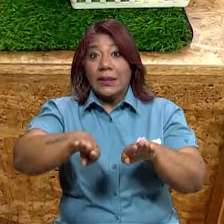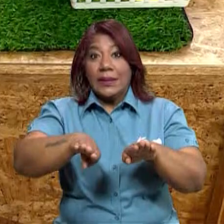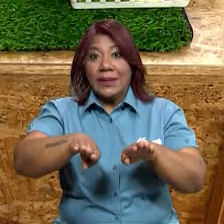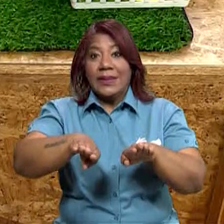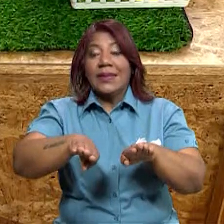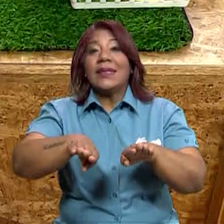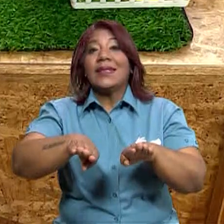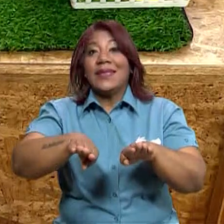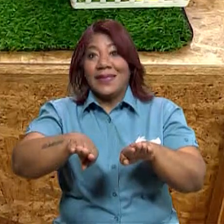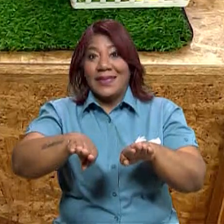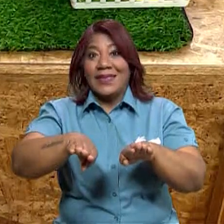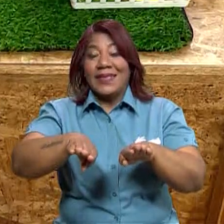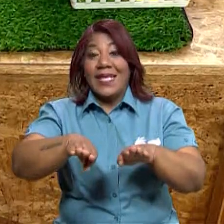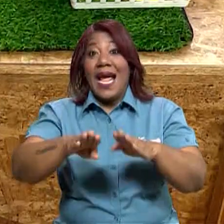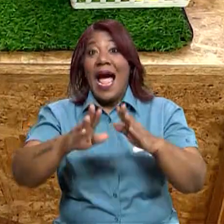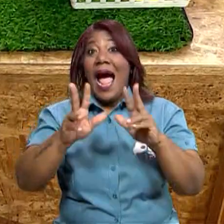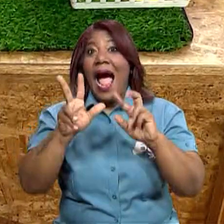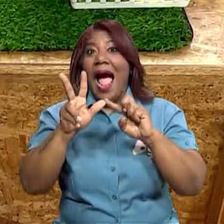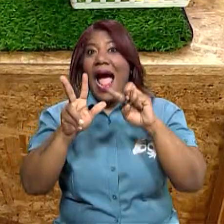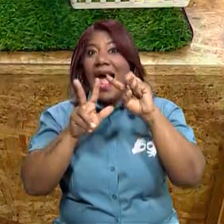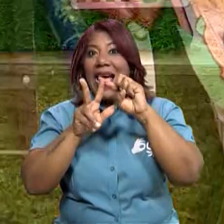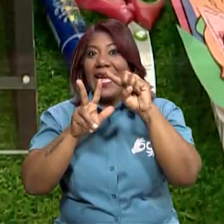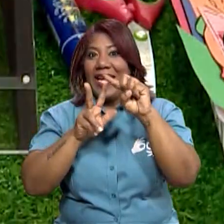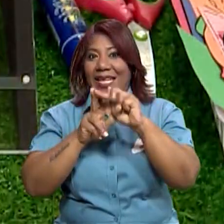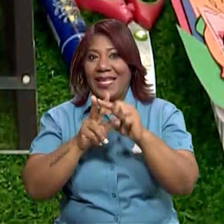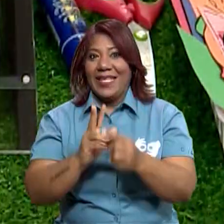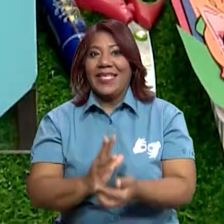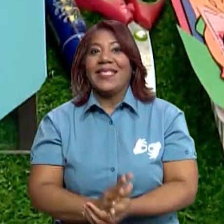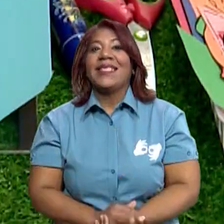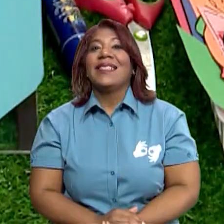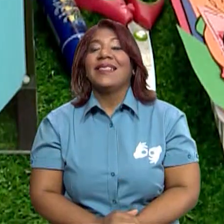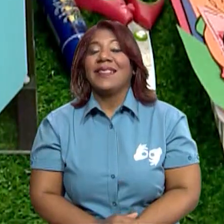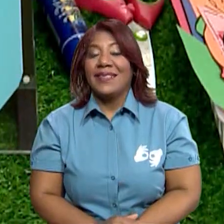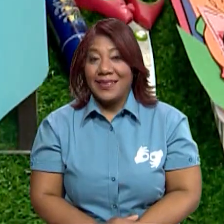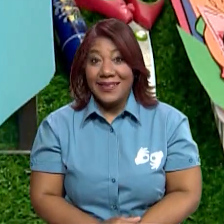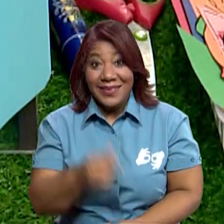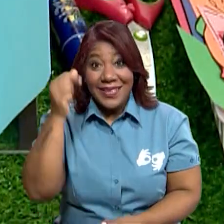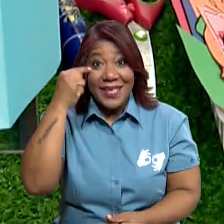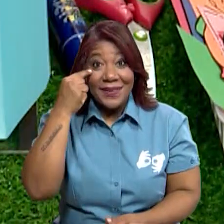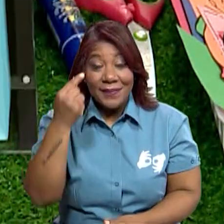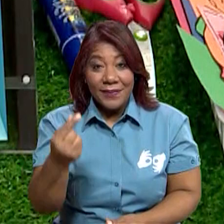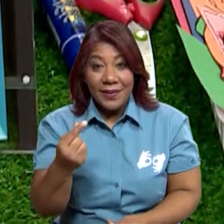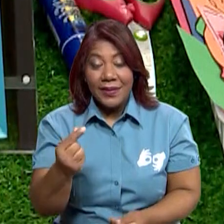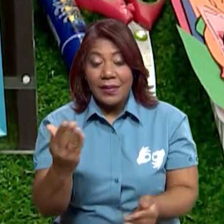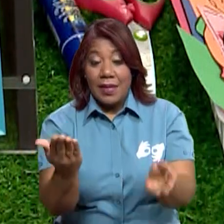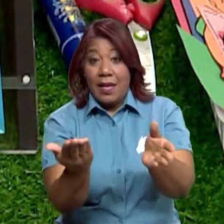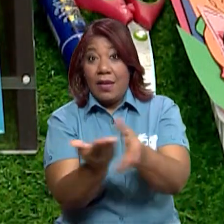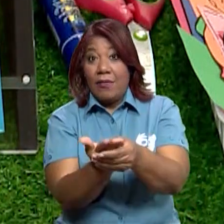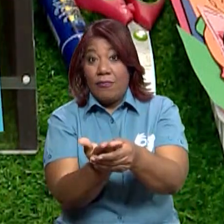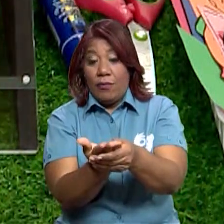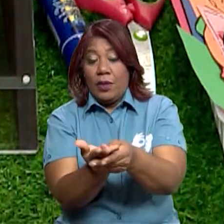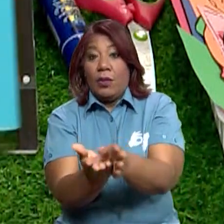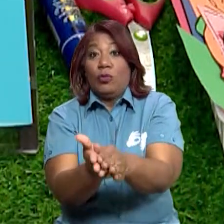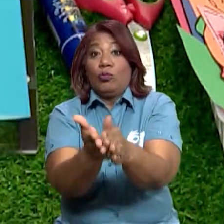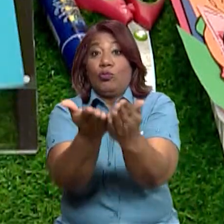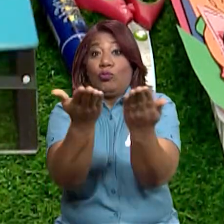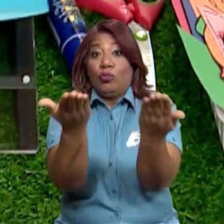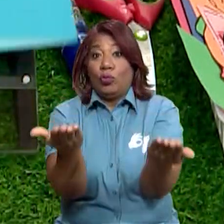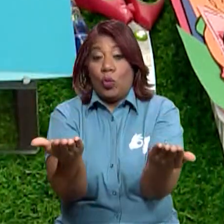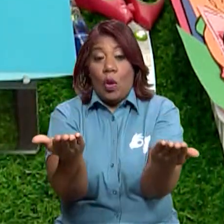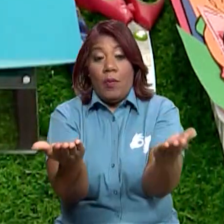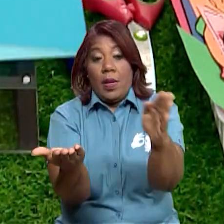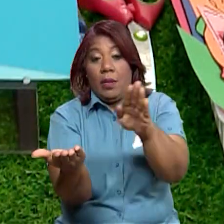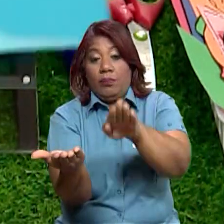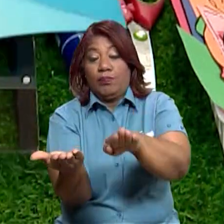doblarlo, ¿ok? De esta forma te va a quedar así. Y vamos a dividirlo en tres secciones. La